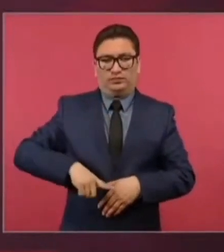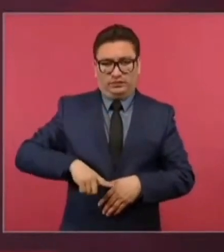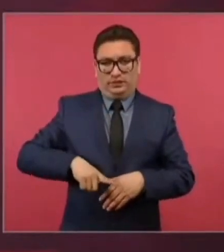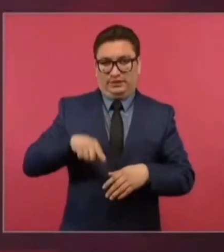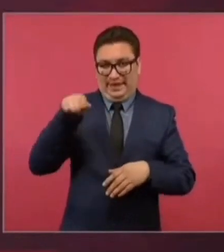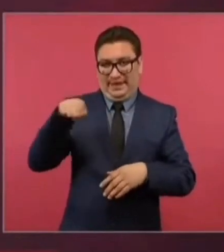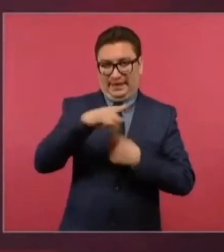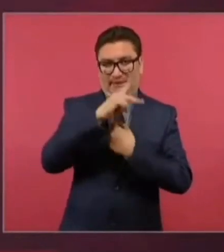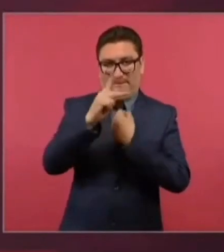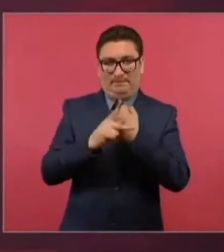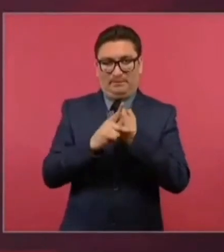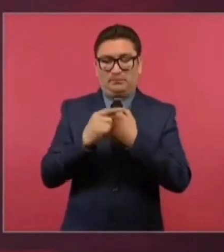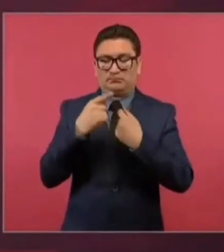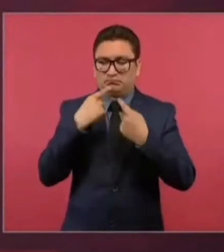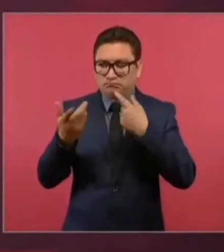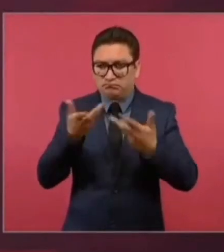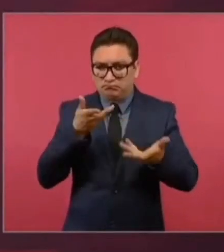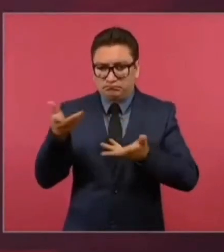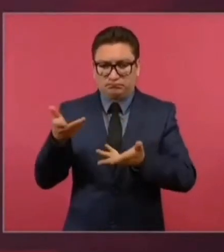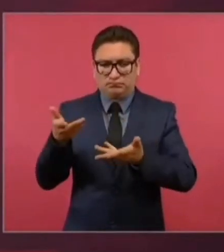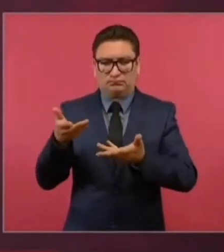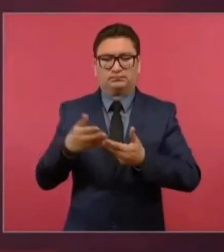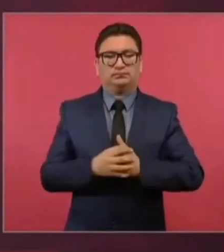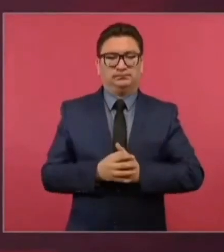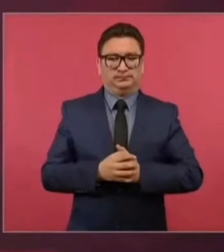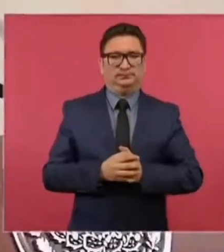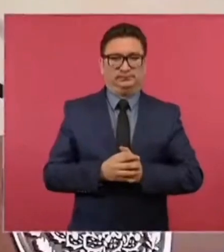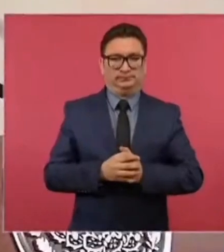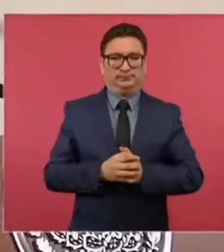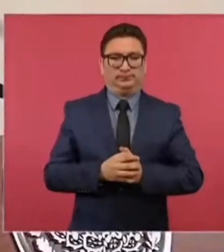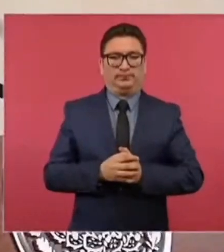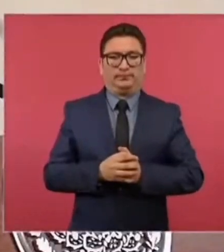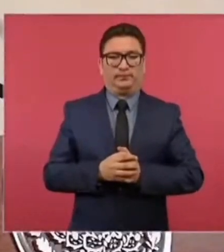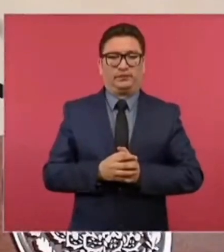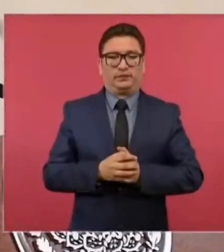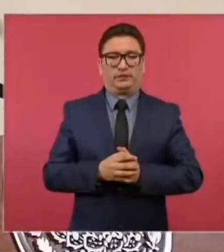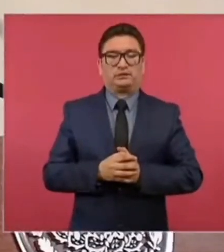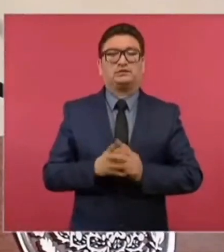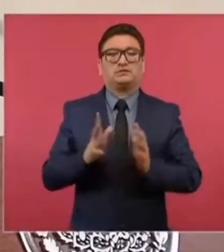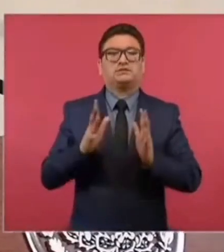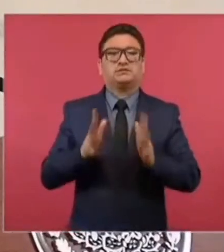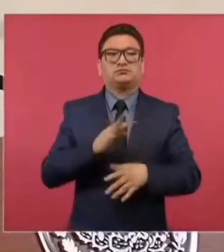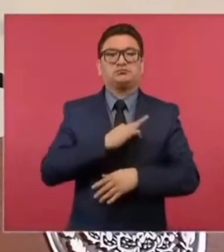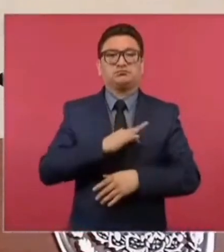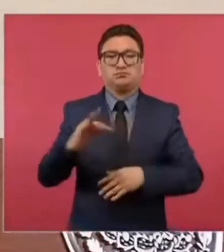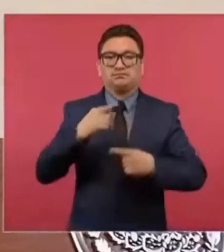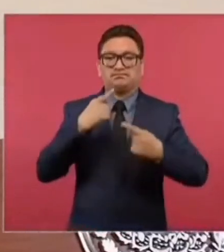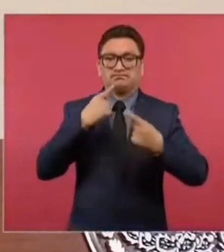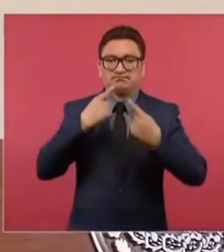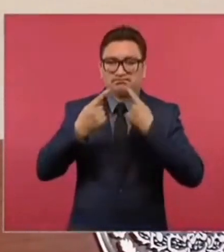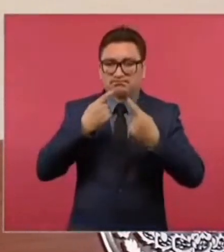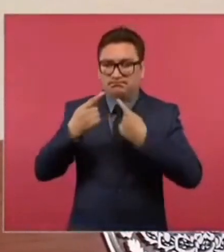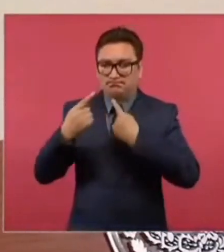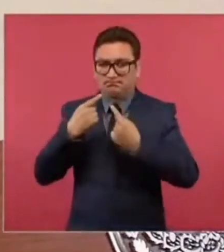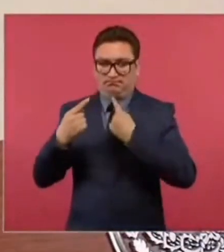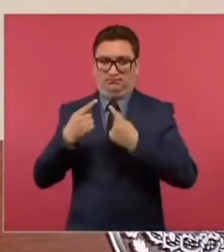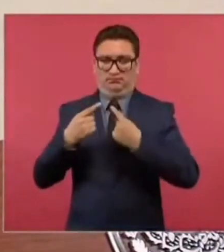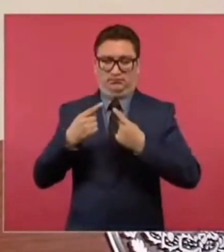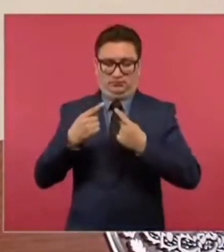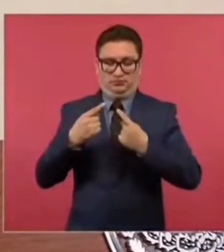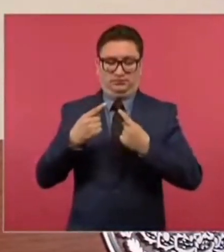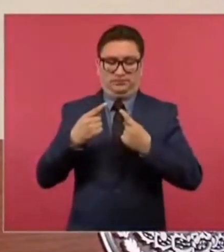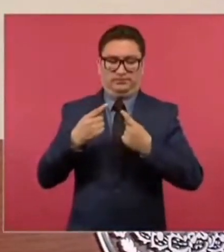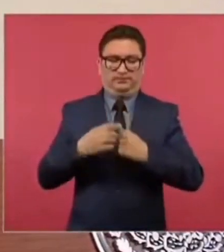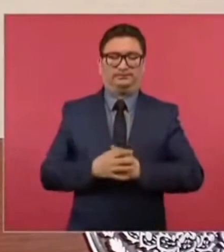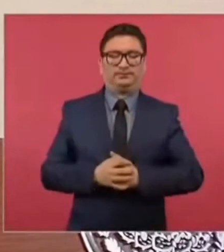esos países y se establezca ya un diálogo, se establezca